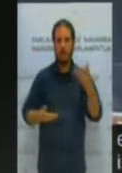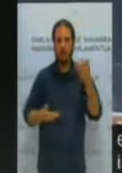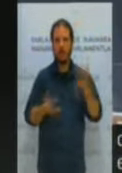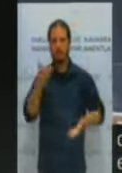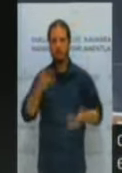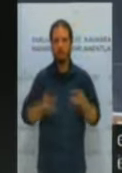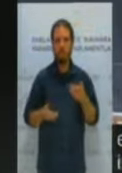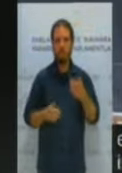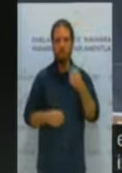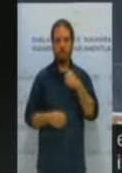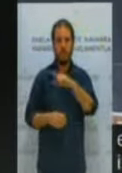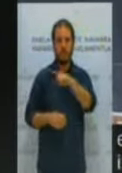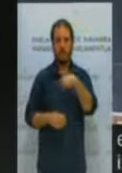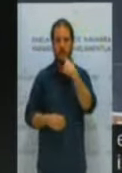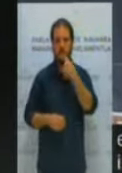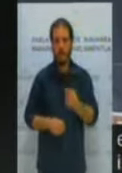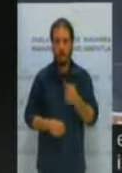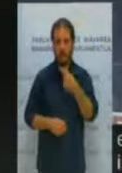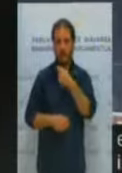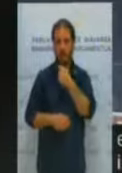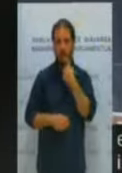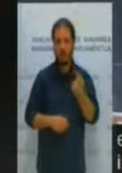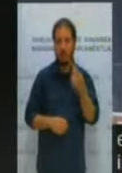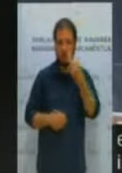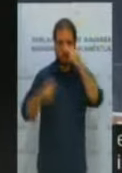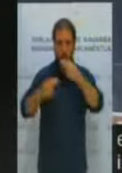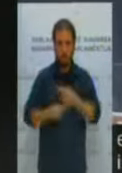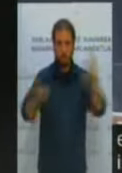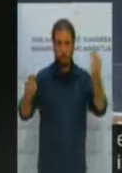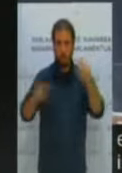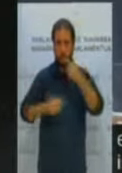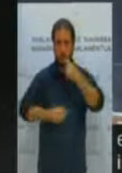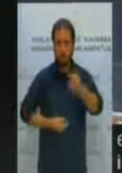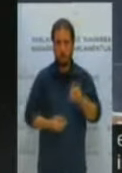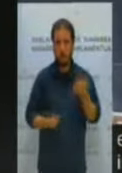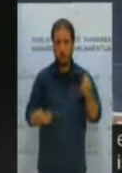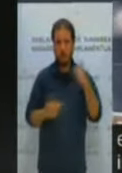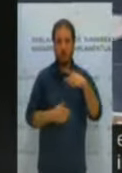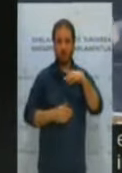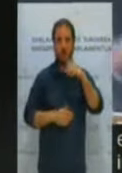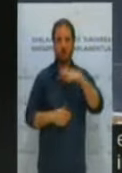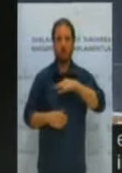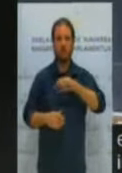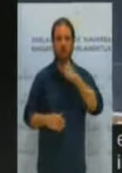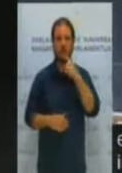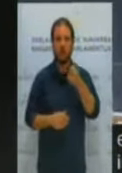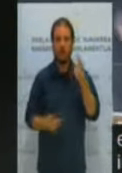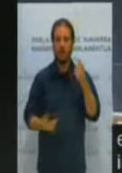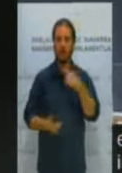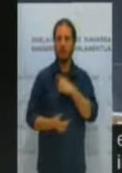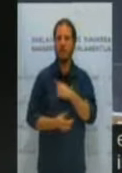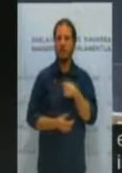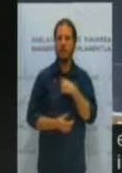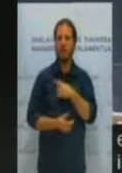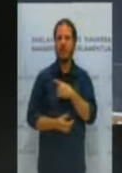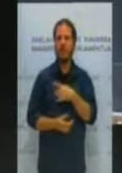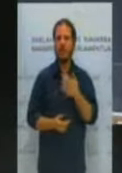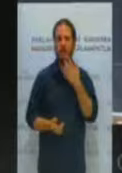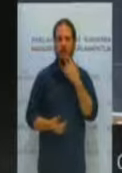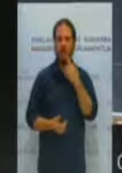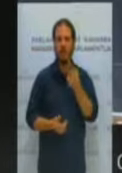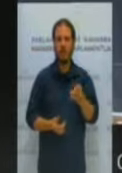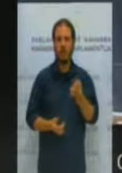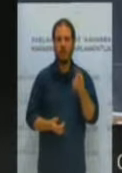dicen ellos y lo dicen señora consejera públicamente. Pero podríamos decir también que dicen los sindicatos afectados por la cuestión,